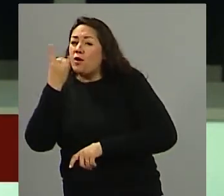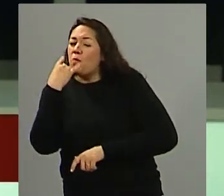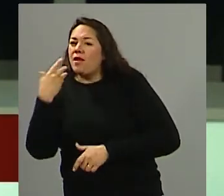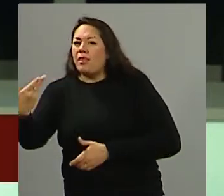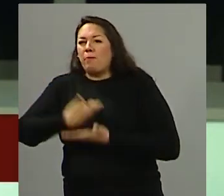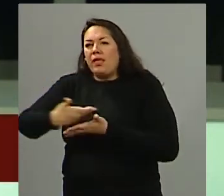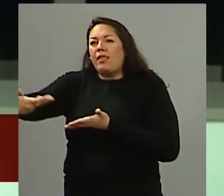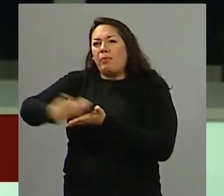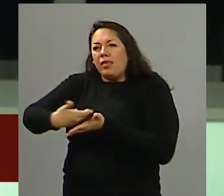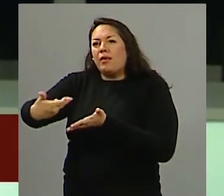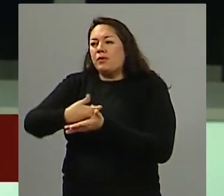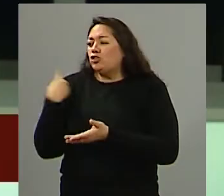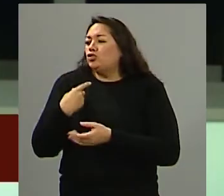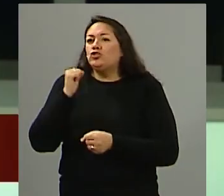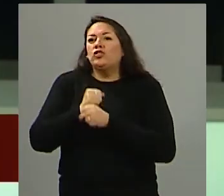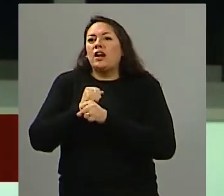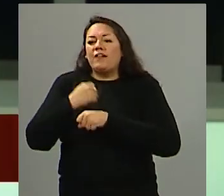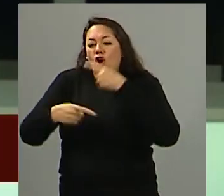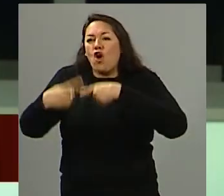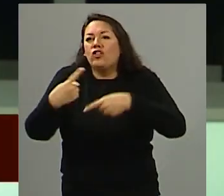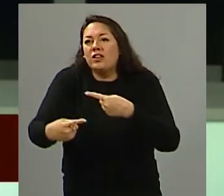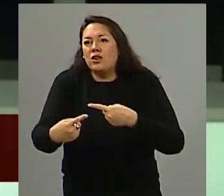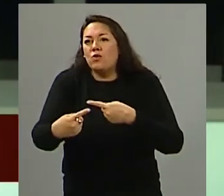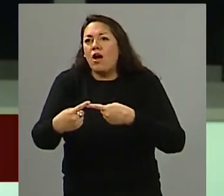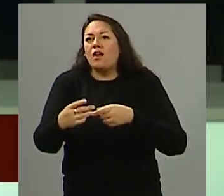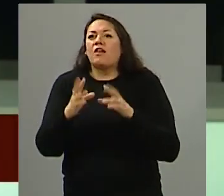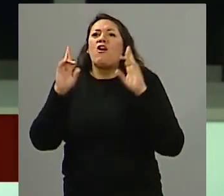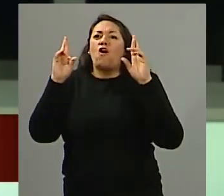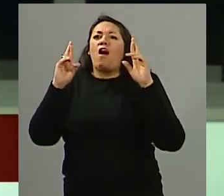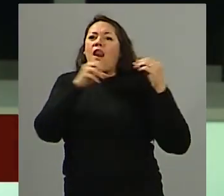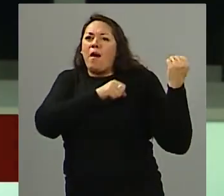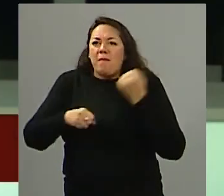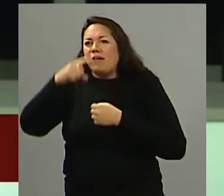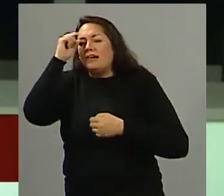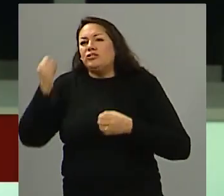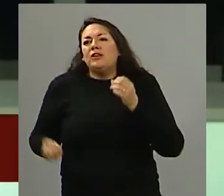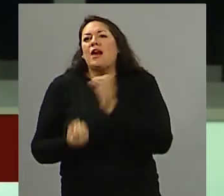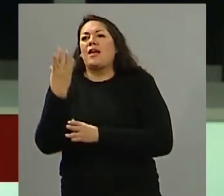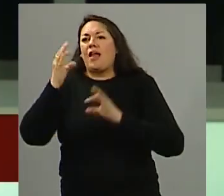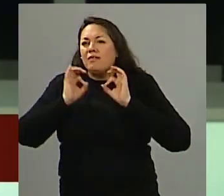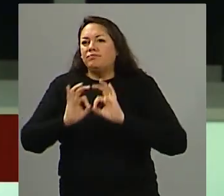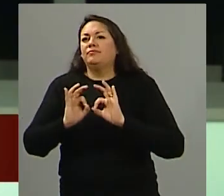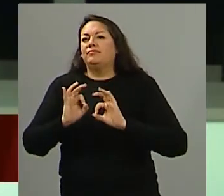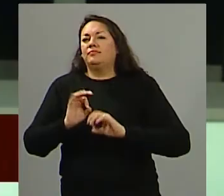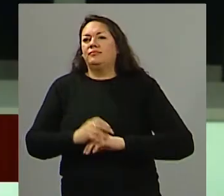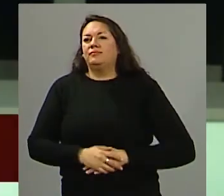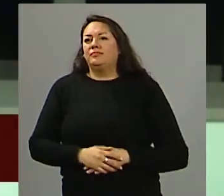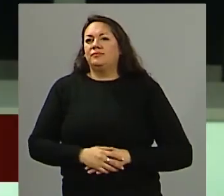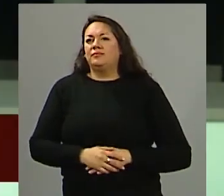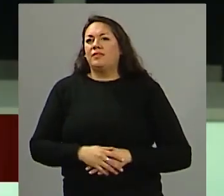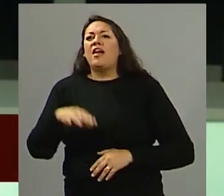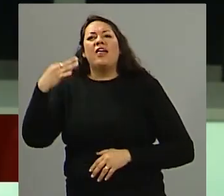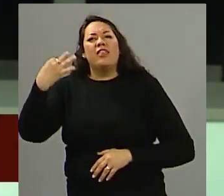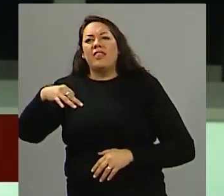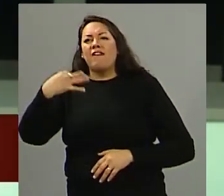reclaman que nuestro trabajo se lleve adelante que lo podamos llevar adelante en este sentido hay que un reconocimiento muy